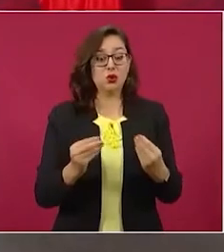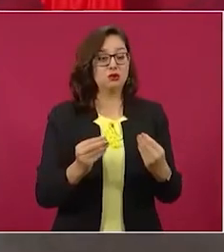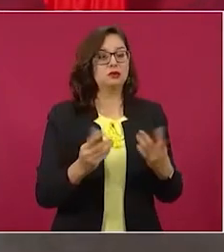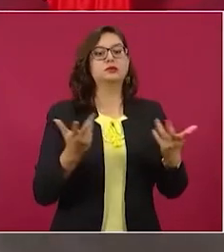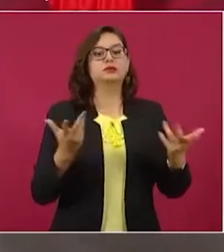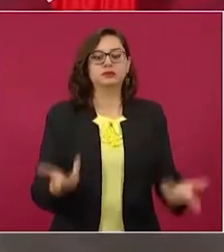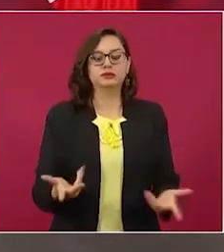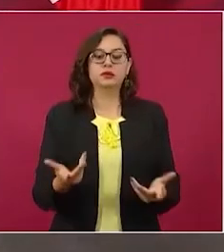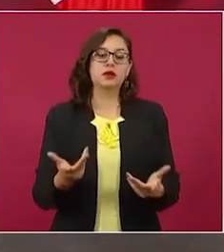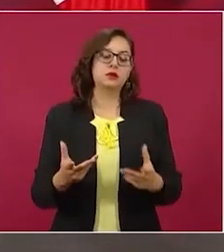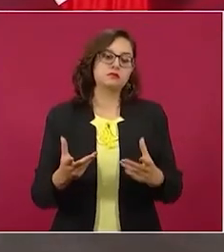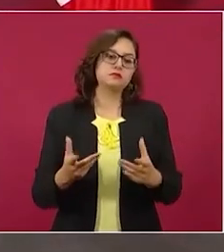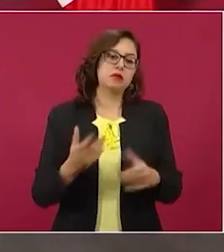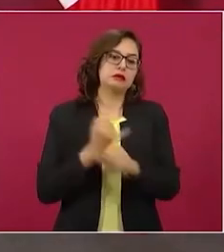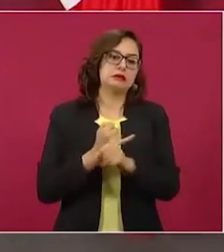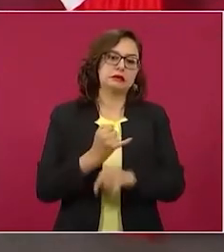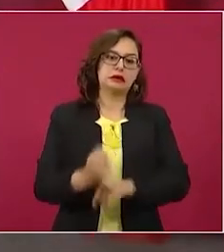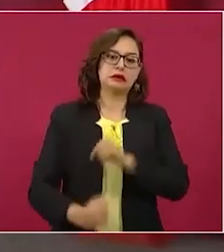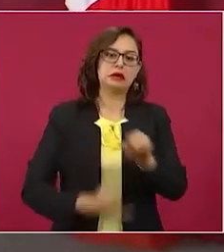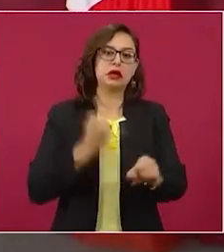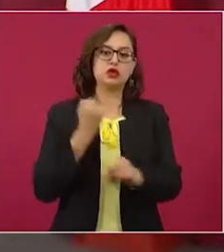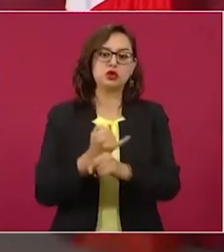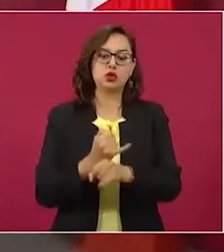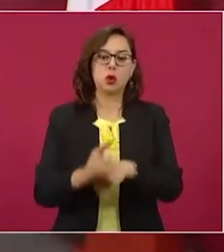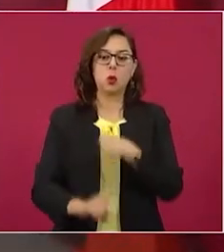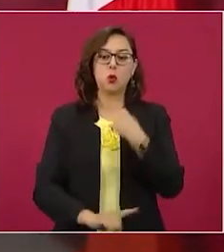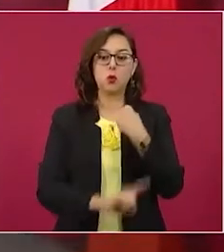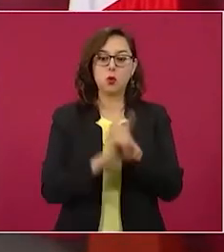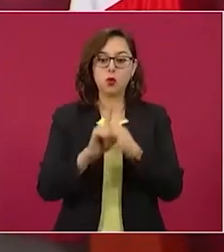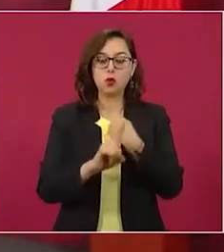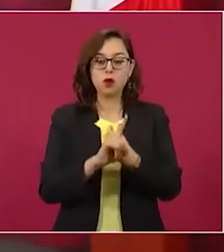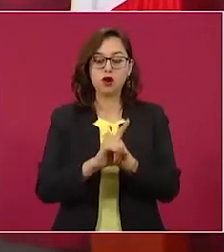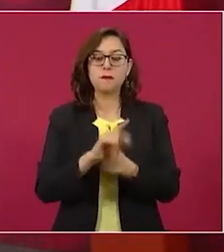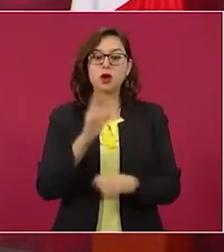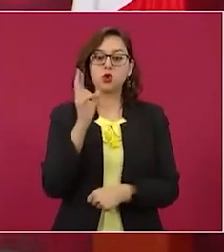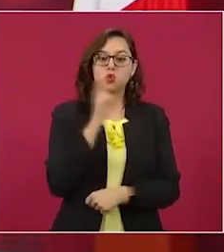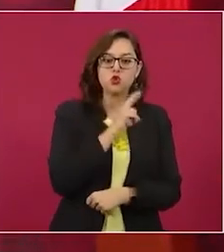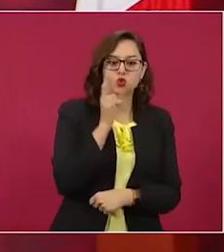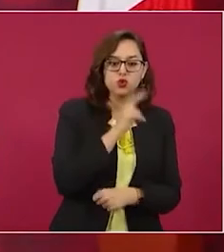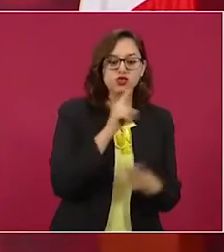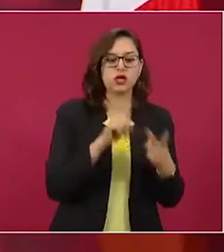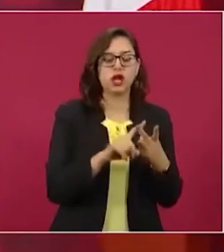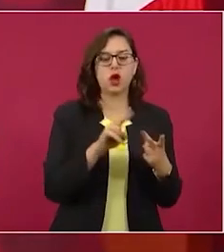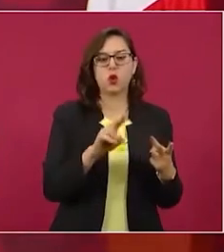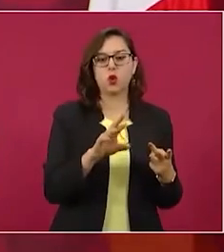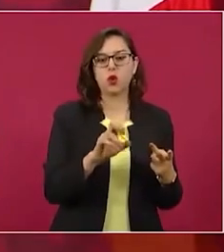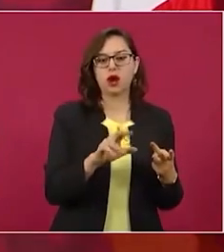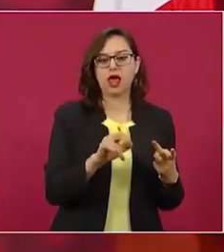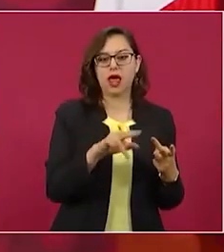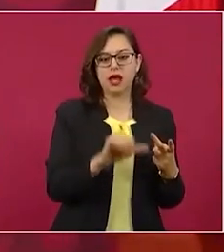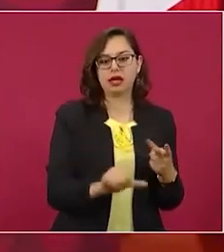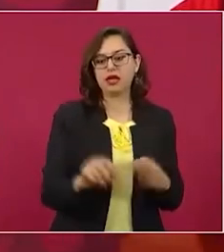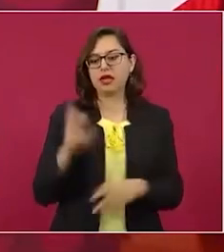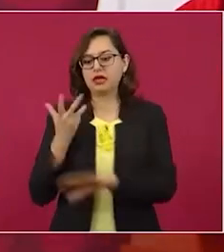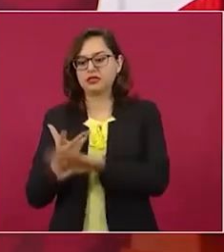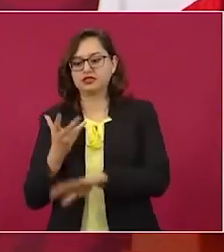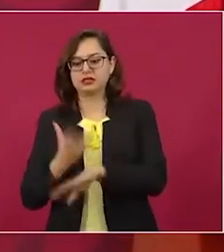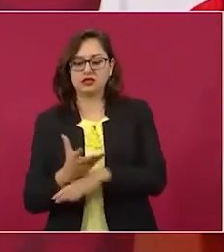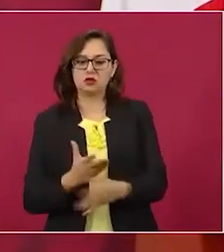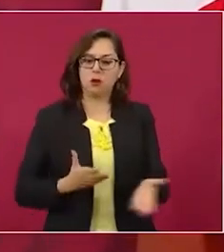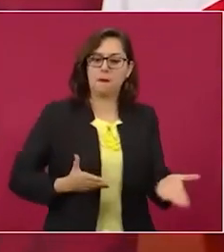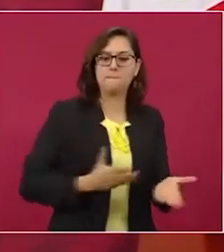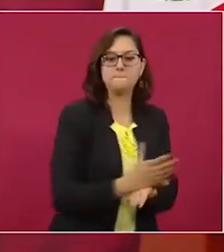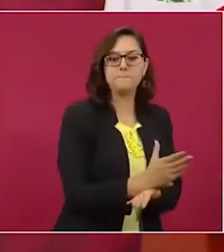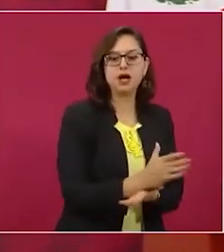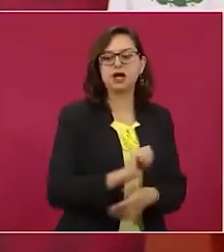internacional de Rusia, Ucrania, la intervención de Estados Unidos, de otros